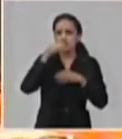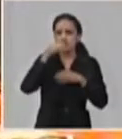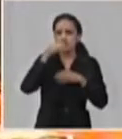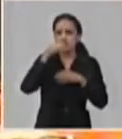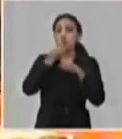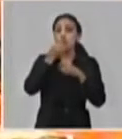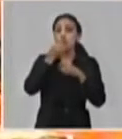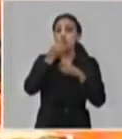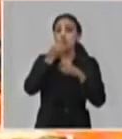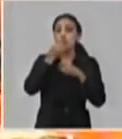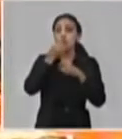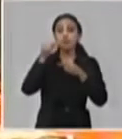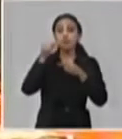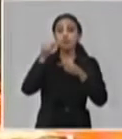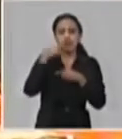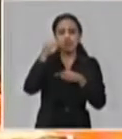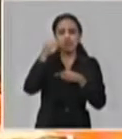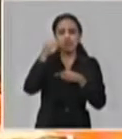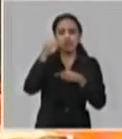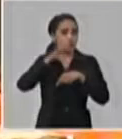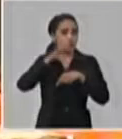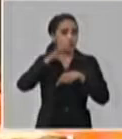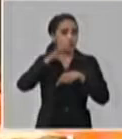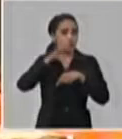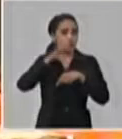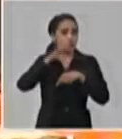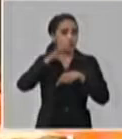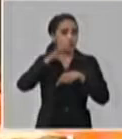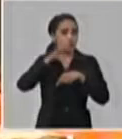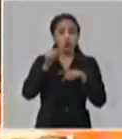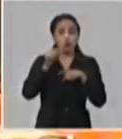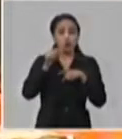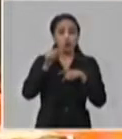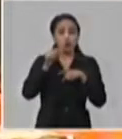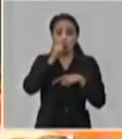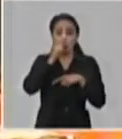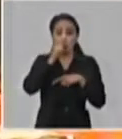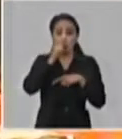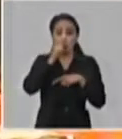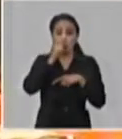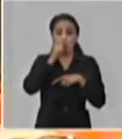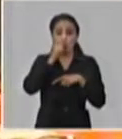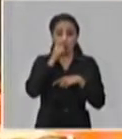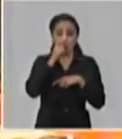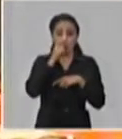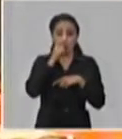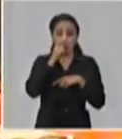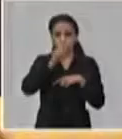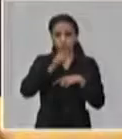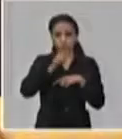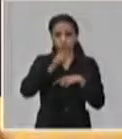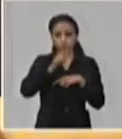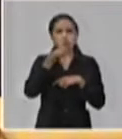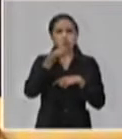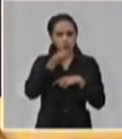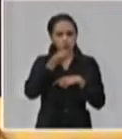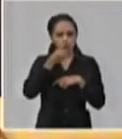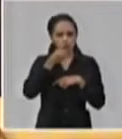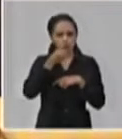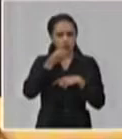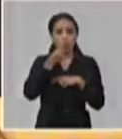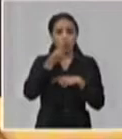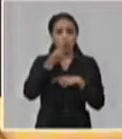esenciales para la detección. Pero, como decía el doctor Henry Martínez, hay posibilidades. Estamos rodeados, el virus